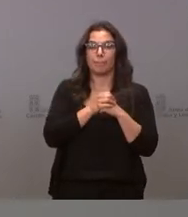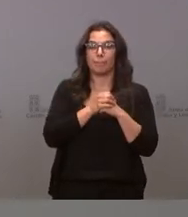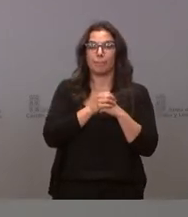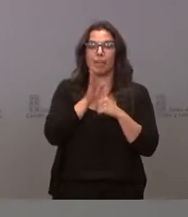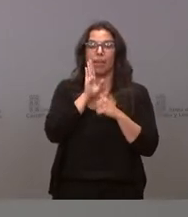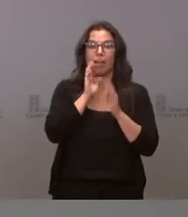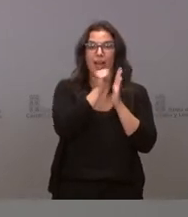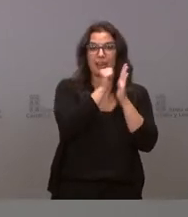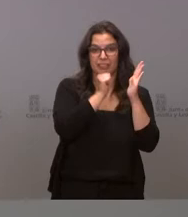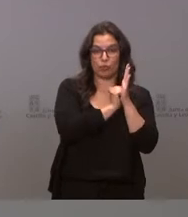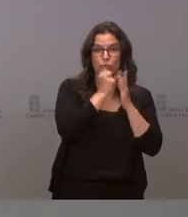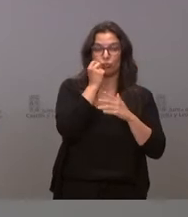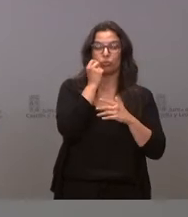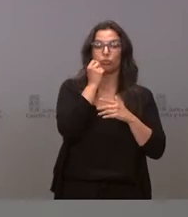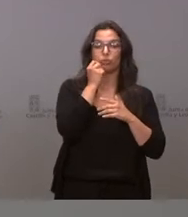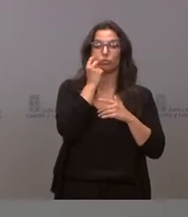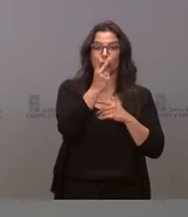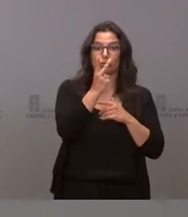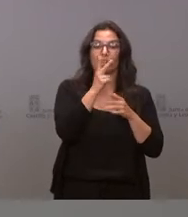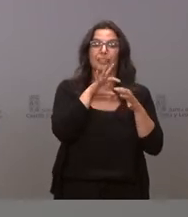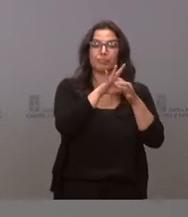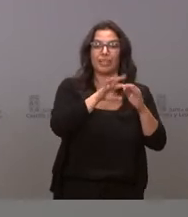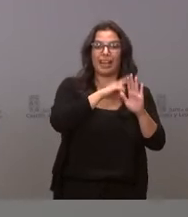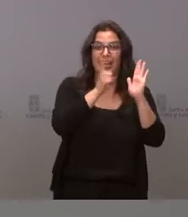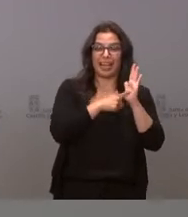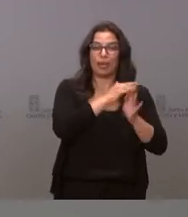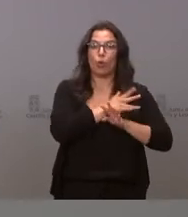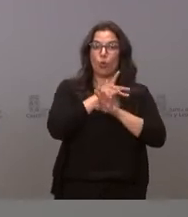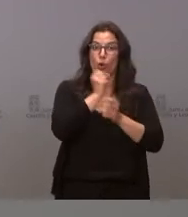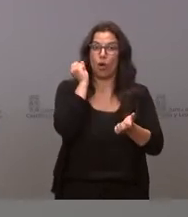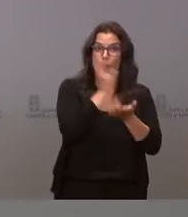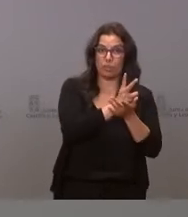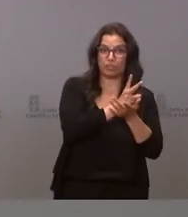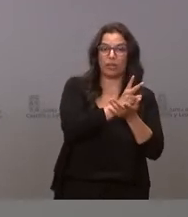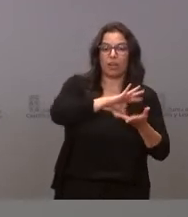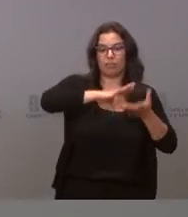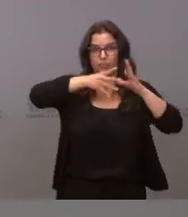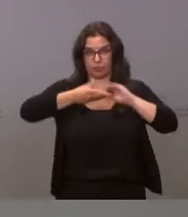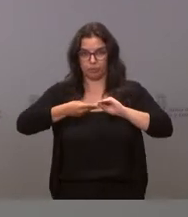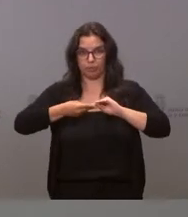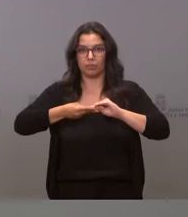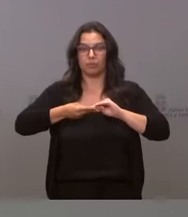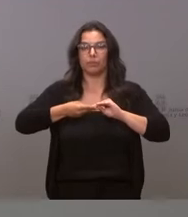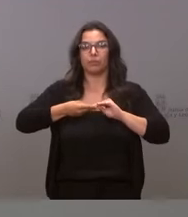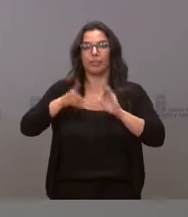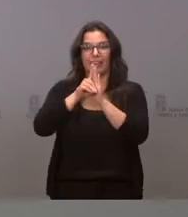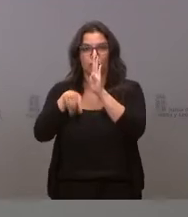artículos de la ley que regula el juego y las apuestas en Castilla y León y que son los que habilitan la